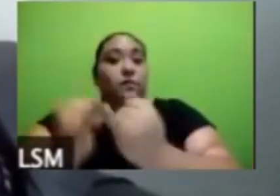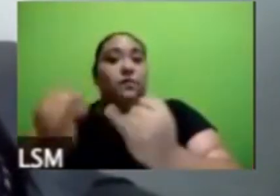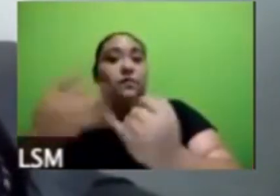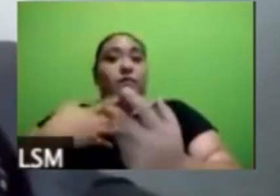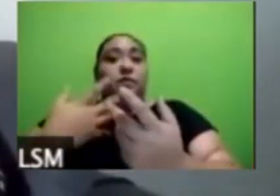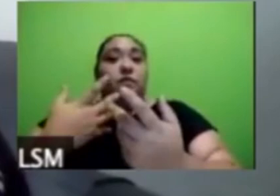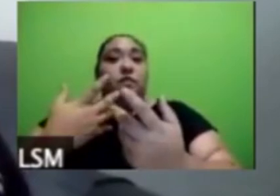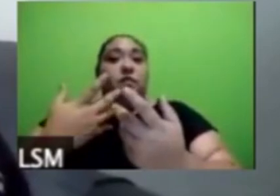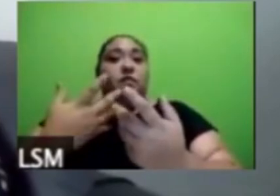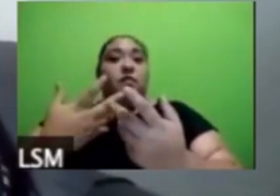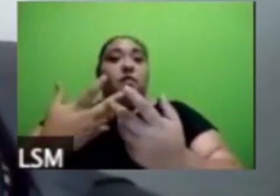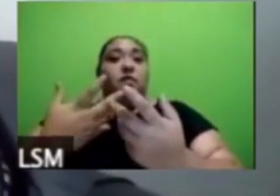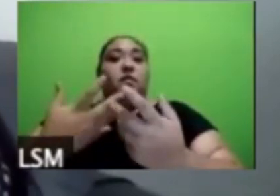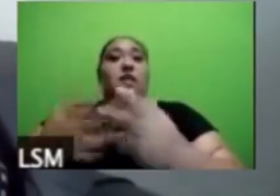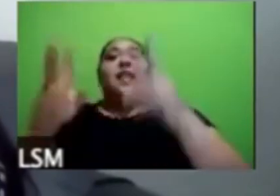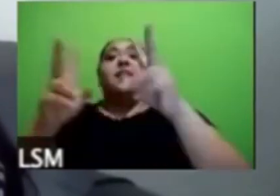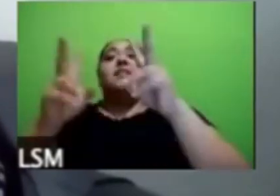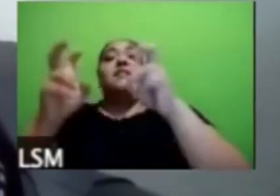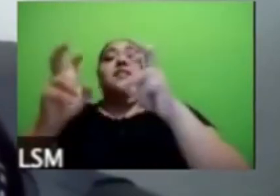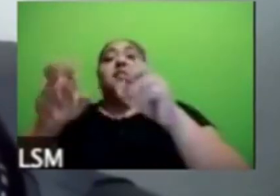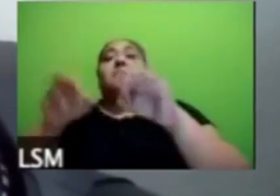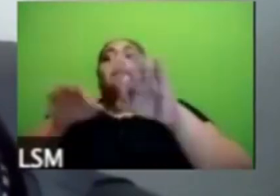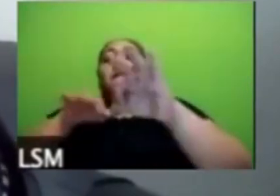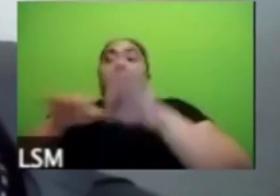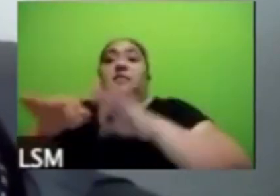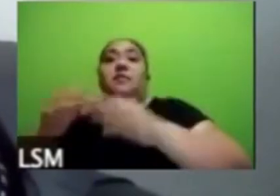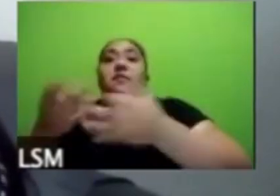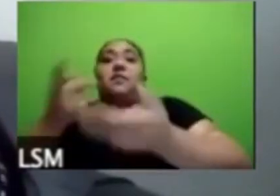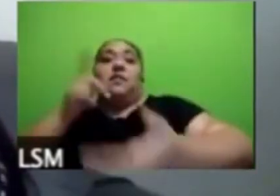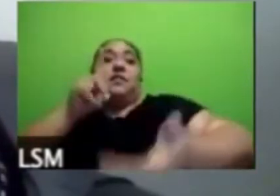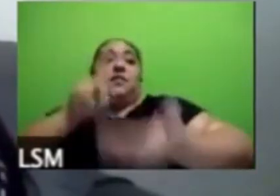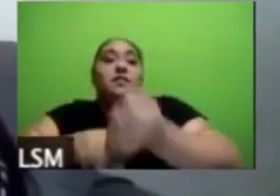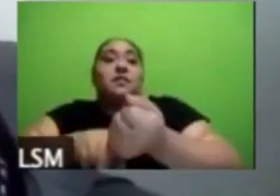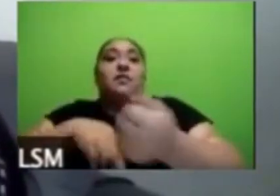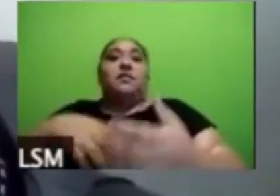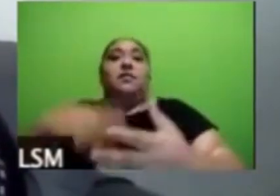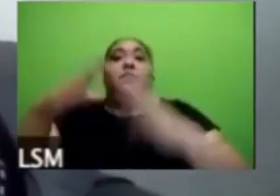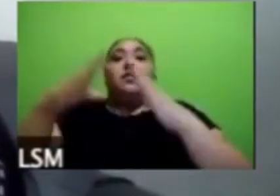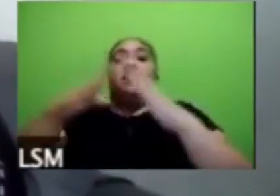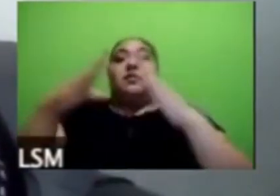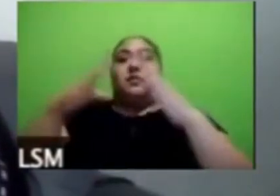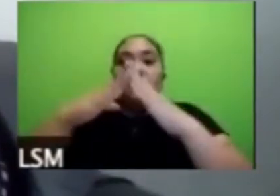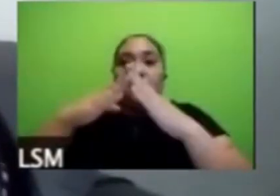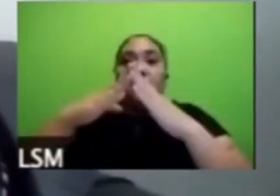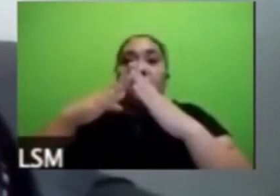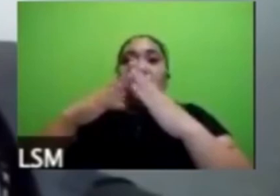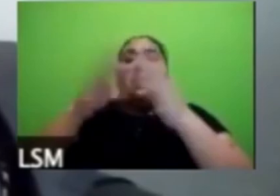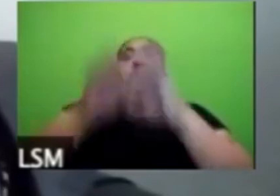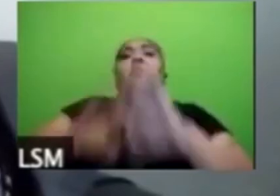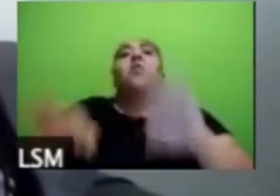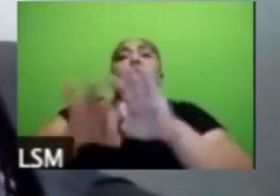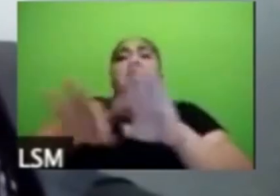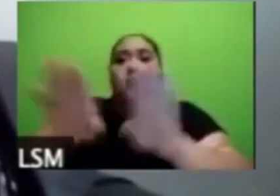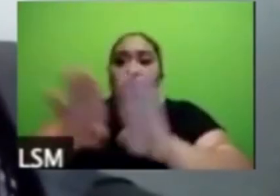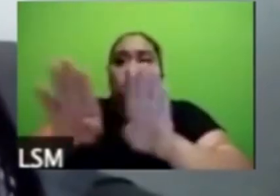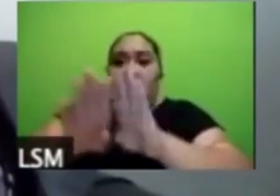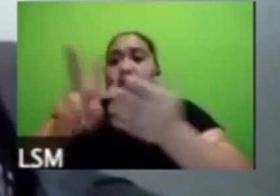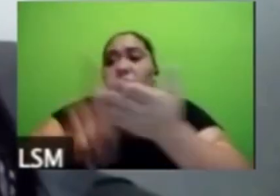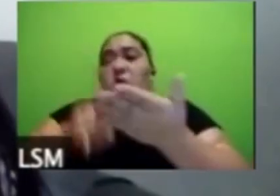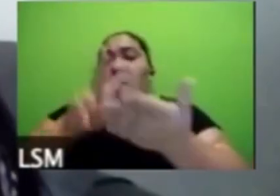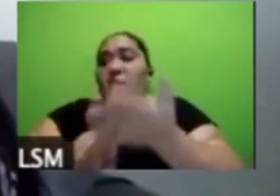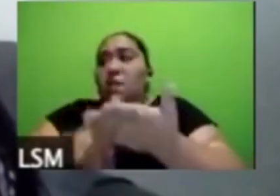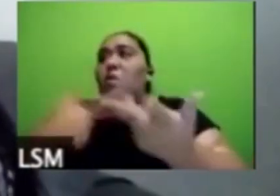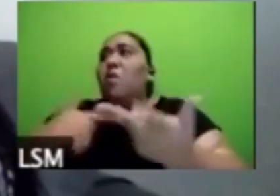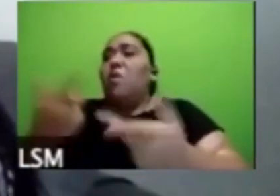en los hogares o sea ¿qué tan importante está siendo ahorita el trabajo del hogar? ¿qué tanto la gente valora eso? ¿qué tanto la gente